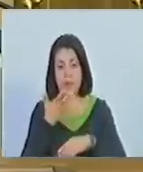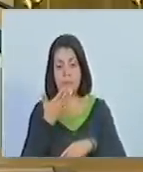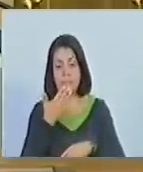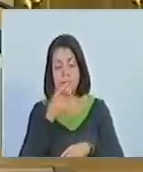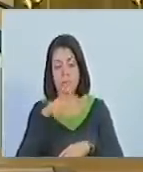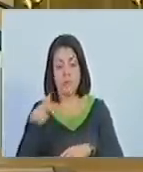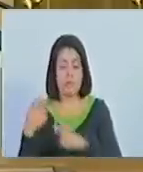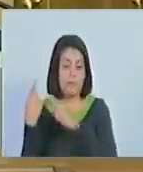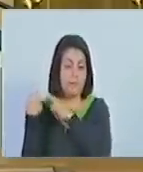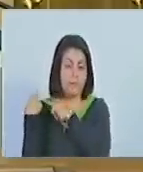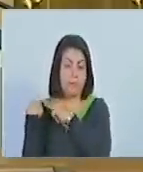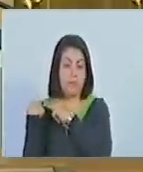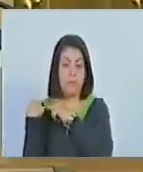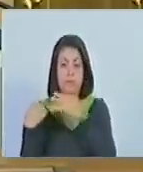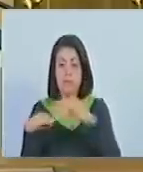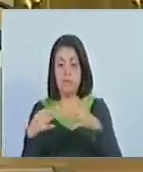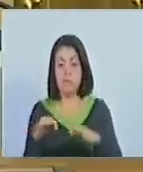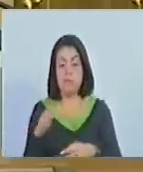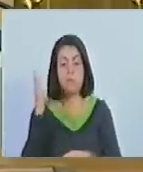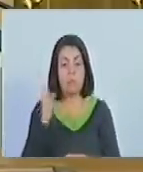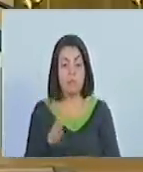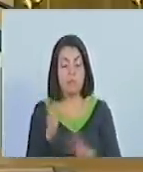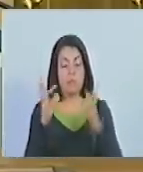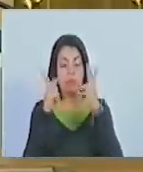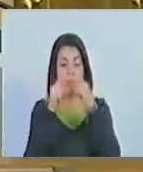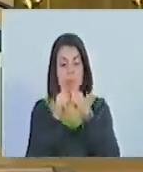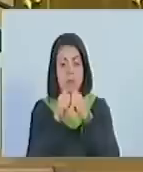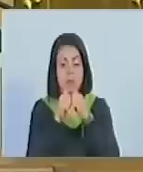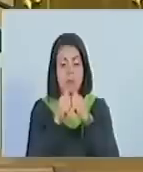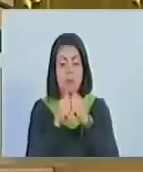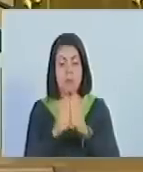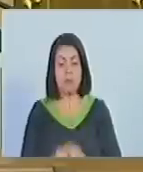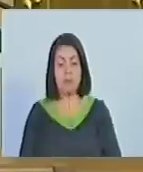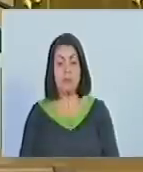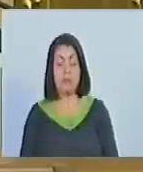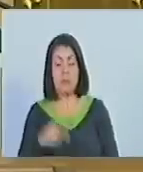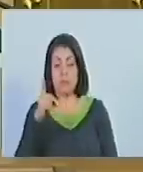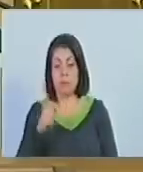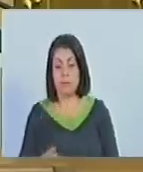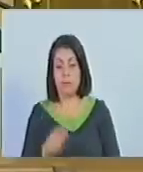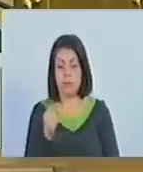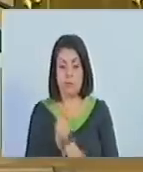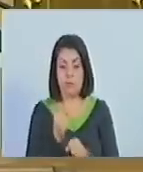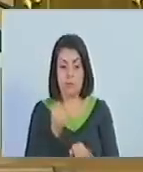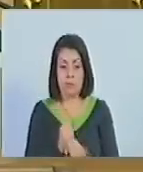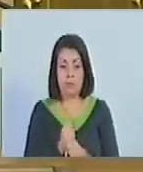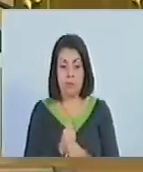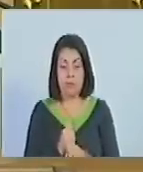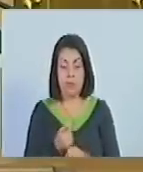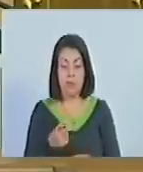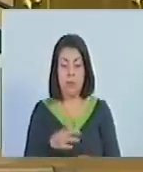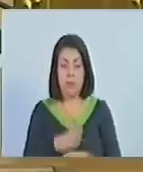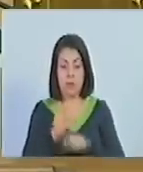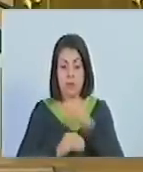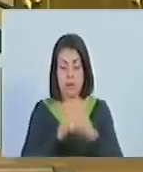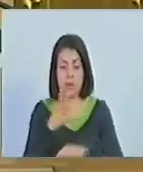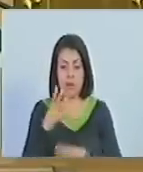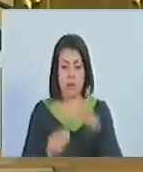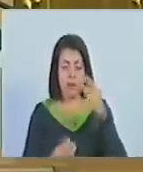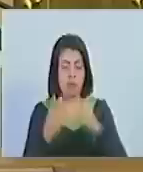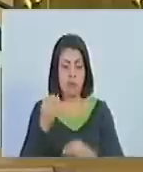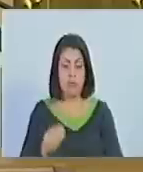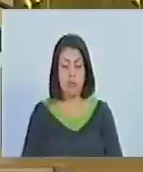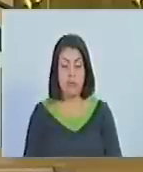presunta responsabilidad civil, penal y administrativa derivada del funcionamiento de las instancias del consejo